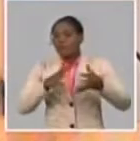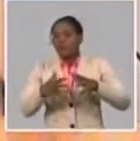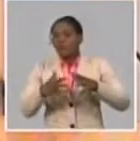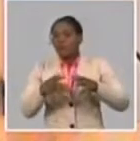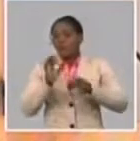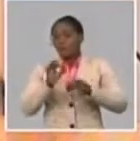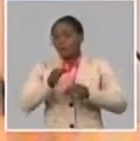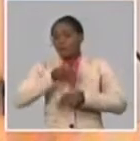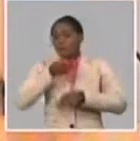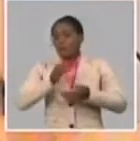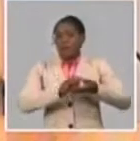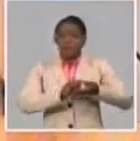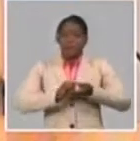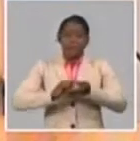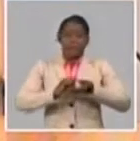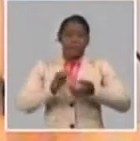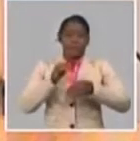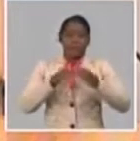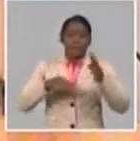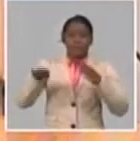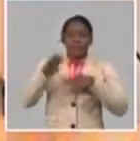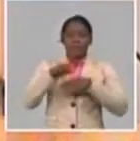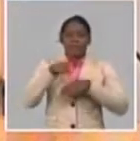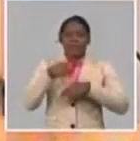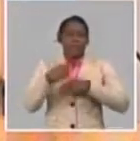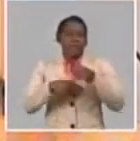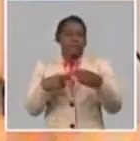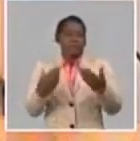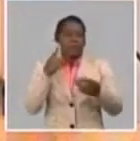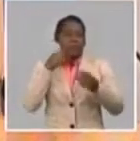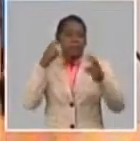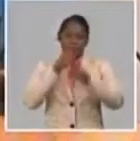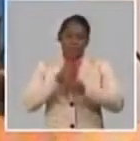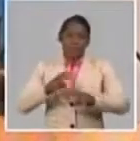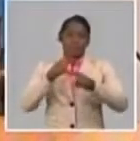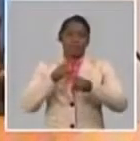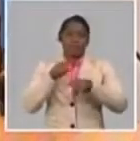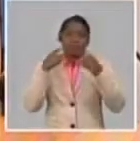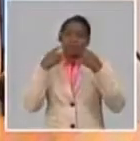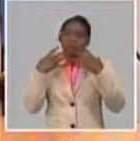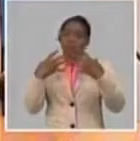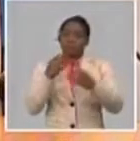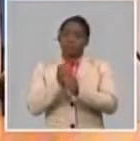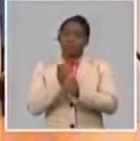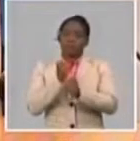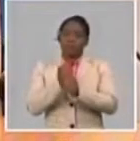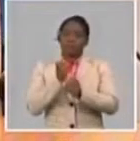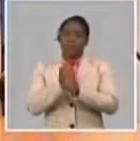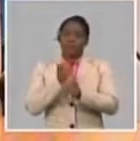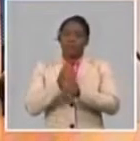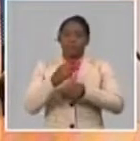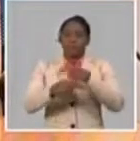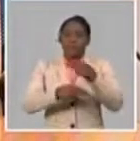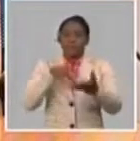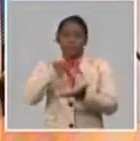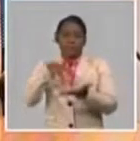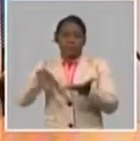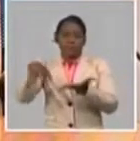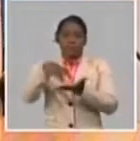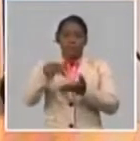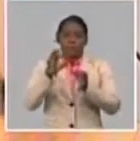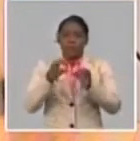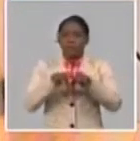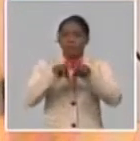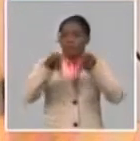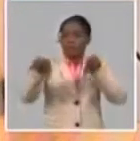ministra, hoy estamos haciendo investigación-acción. También es importante el trabajo que se está haciendo en estos centros de aislamiento, una labor